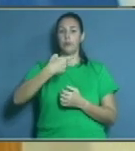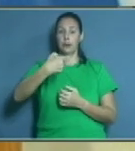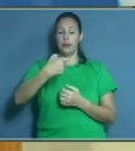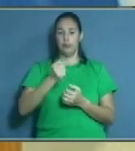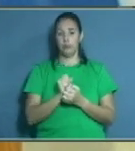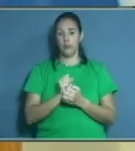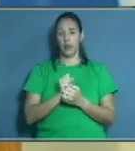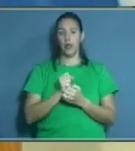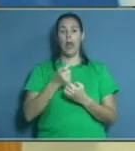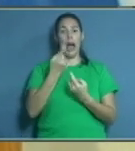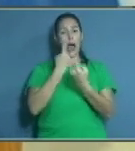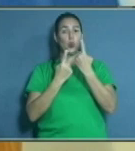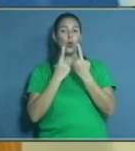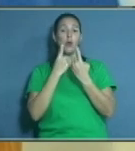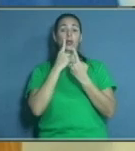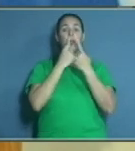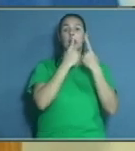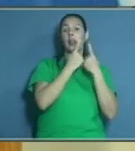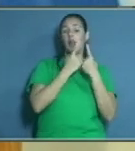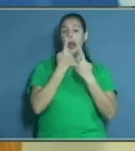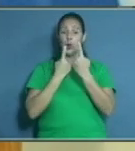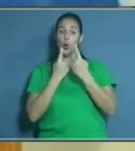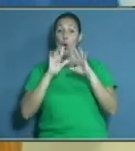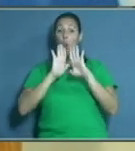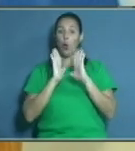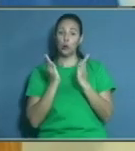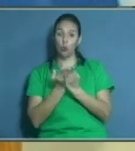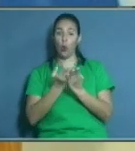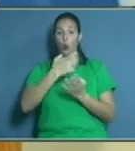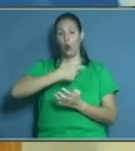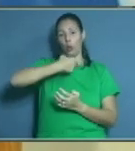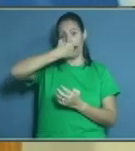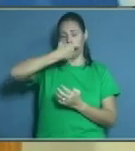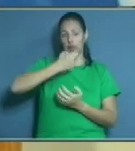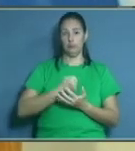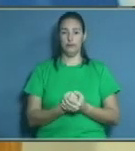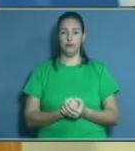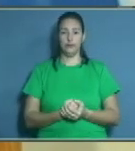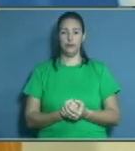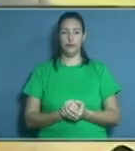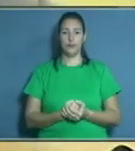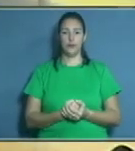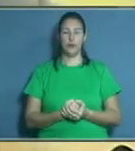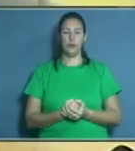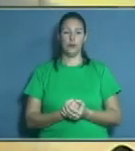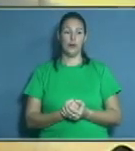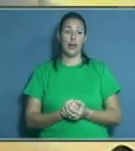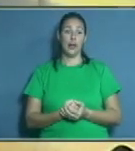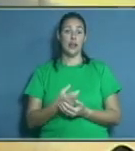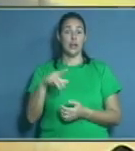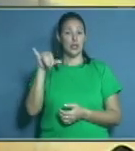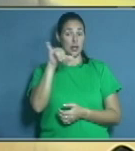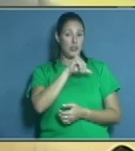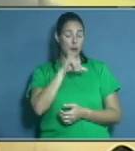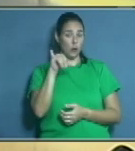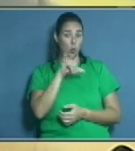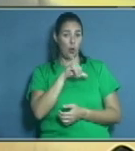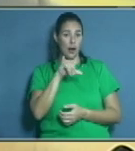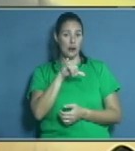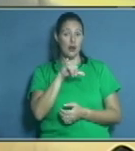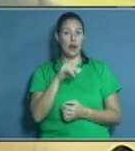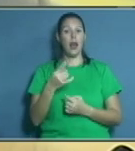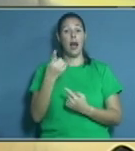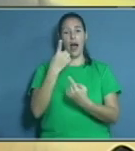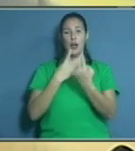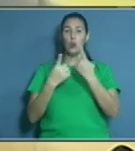parciales. Son las que ellos se quitan y se ponen con facilidad, para que me comprendan. Y realmente hay les